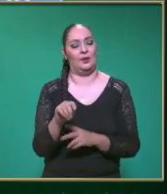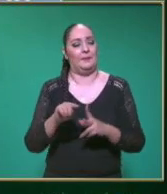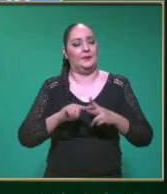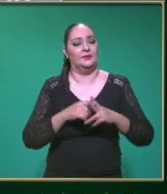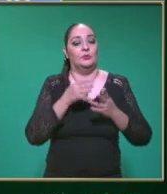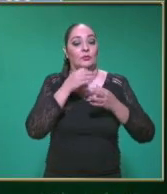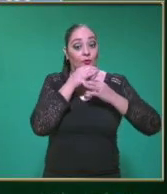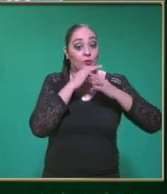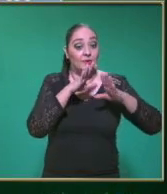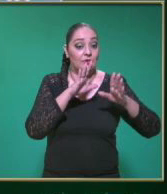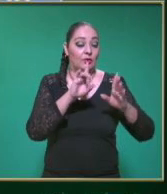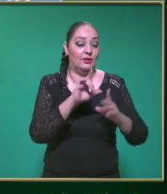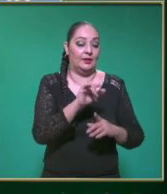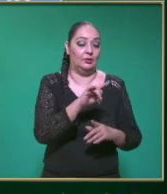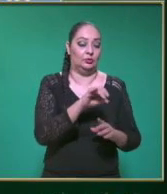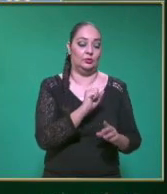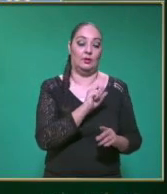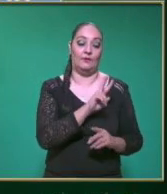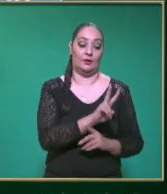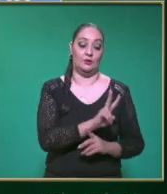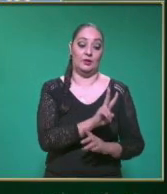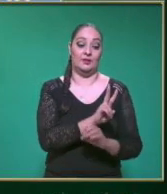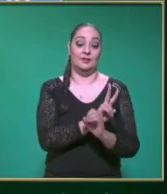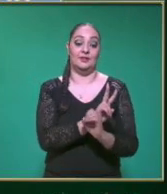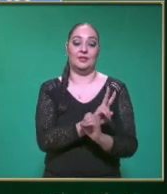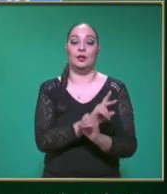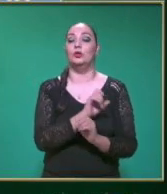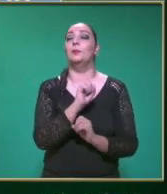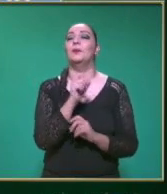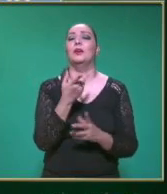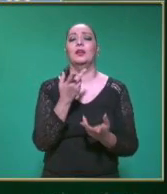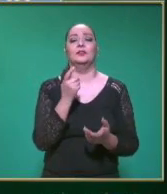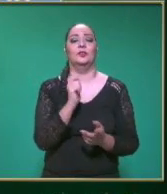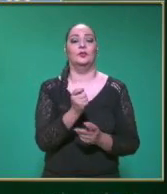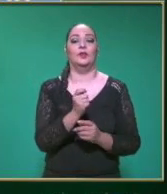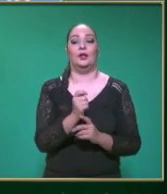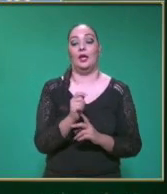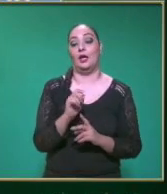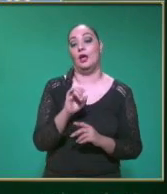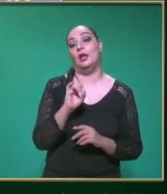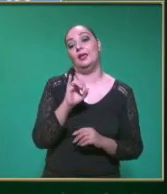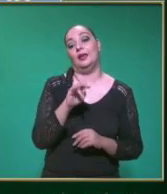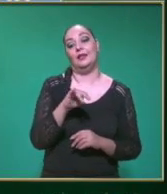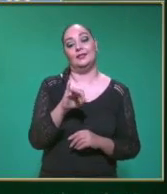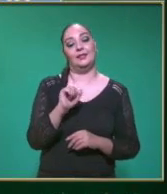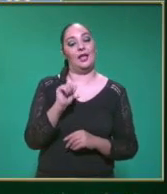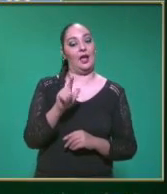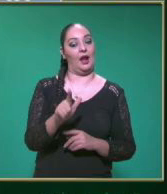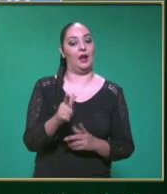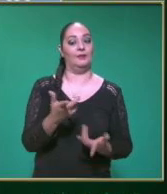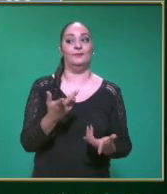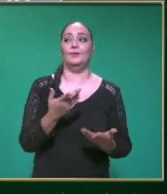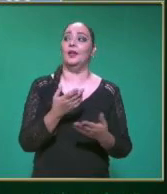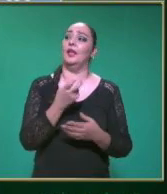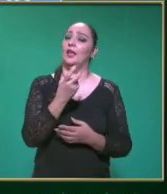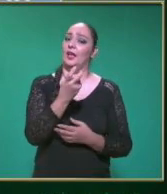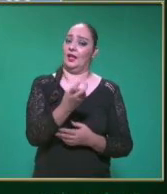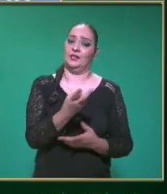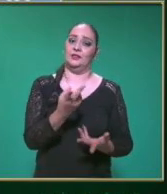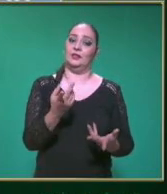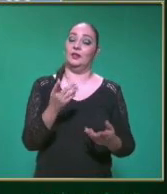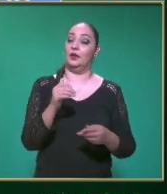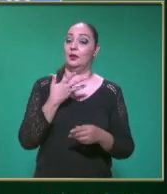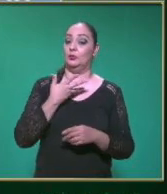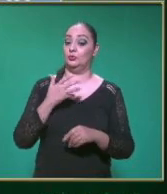Velocidad 0 Dijimos que iba A ser representada También por la velocidad Inicial De este móvil En este caso De un